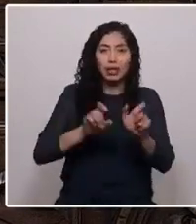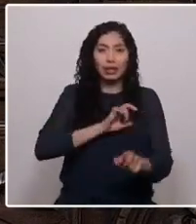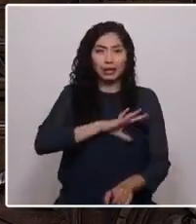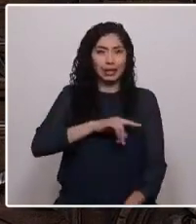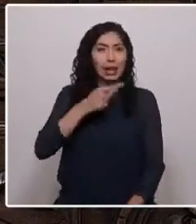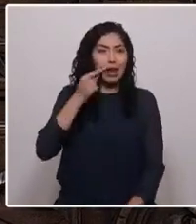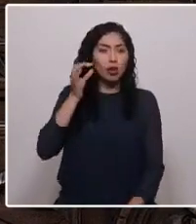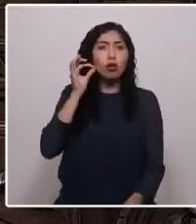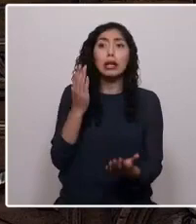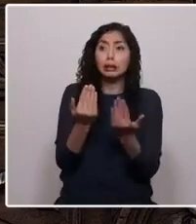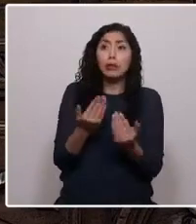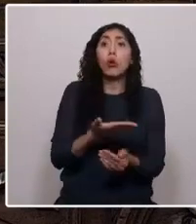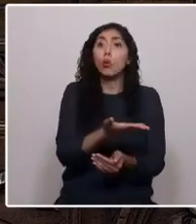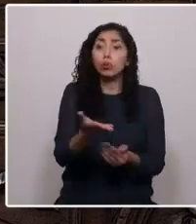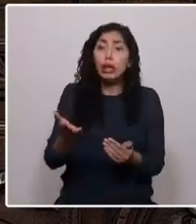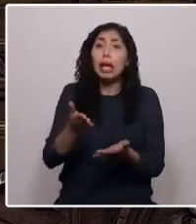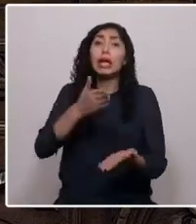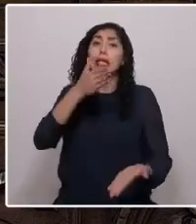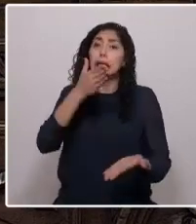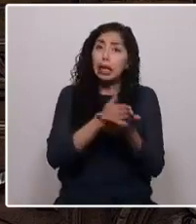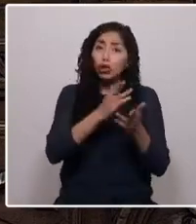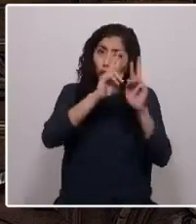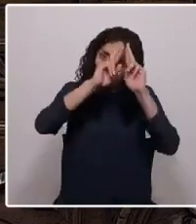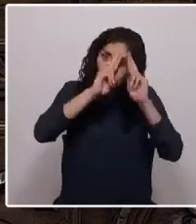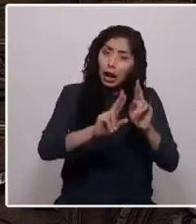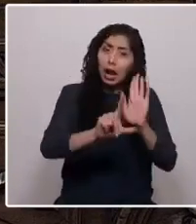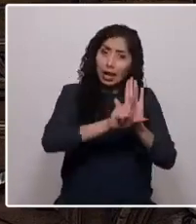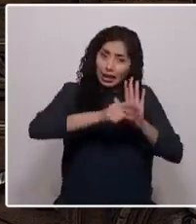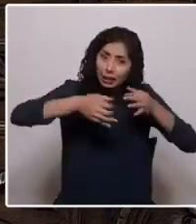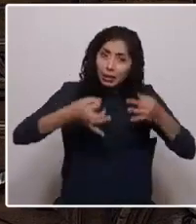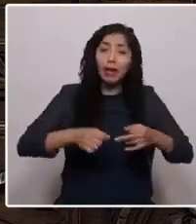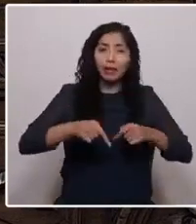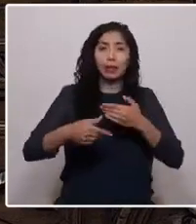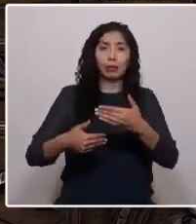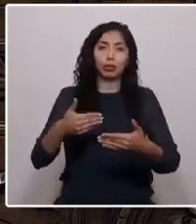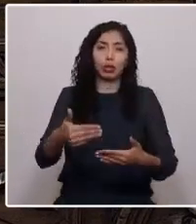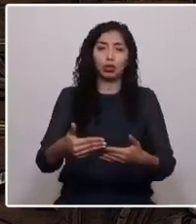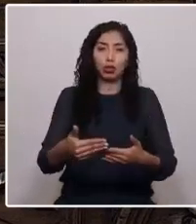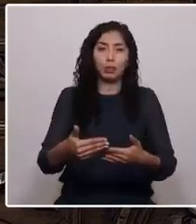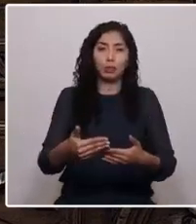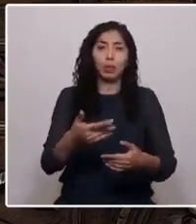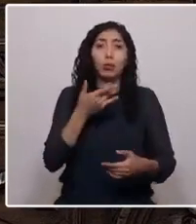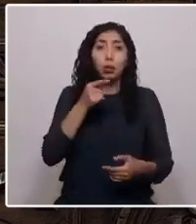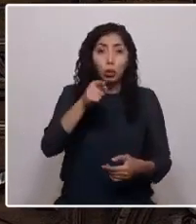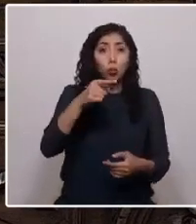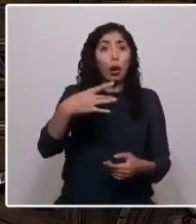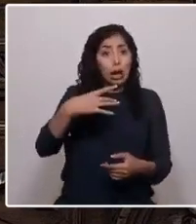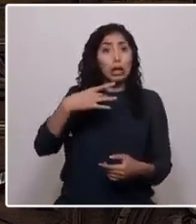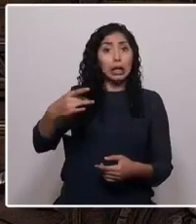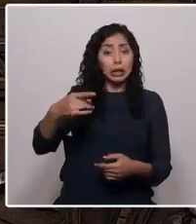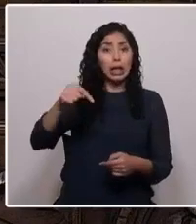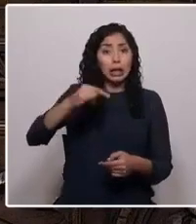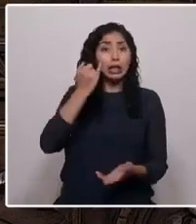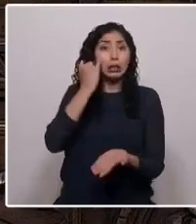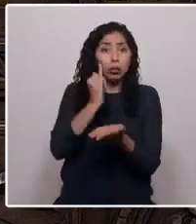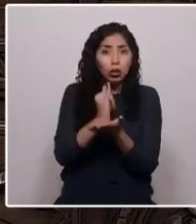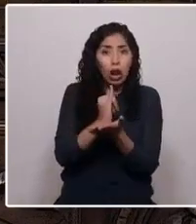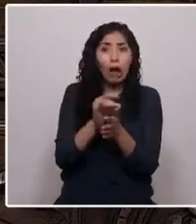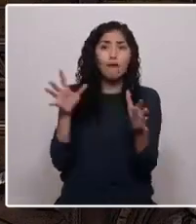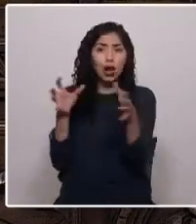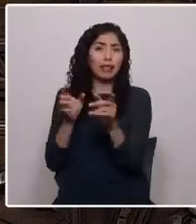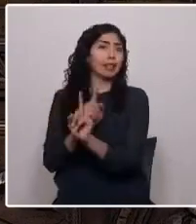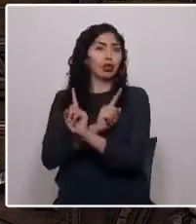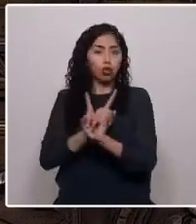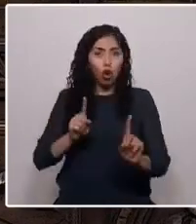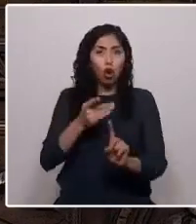necesitamos a ustedes exigiendo que se respete la legitimidad de este proceso. Porque elegiste la institucionalidad y no la violencia. Porque